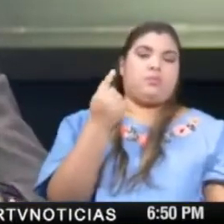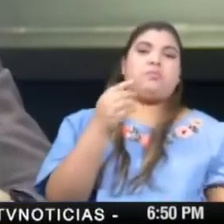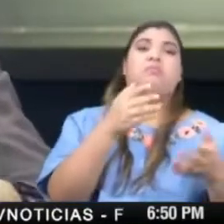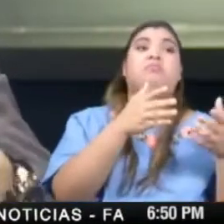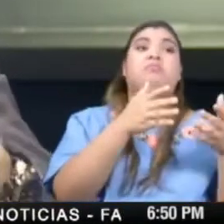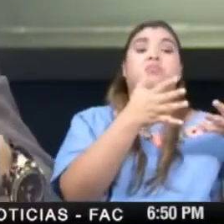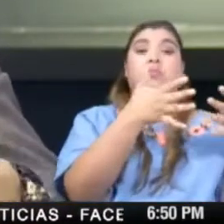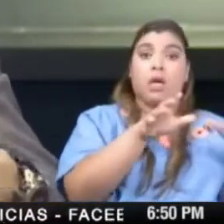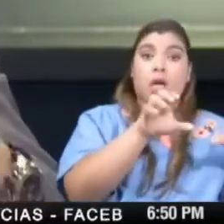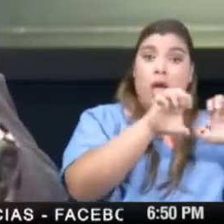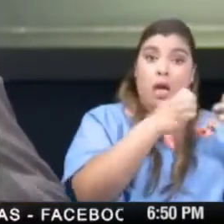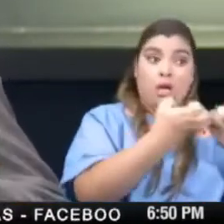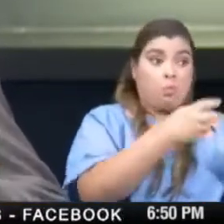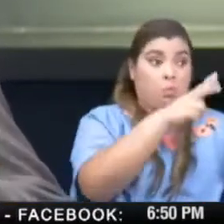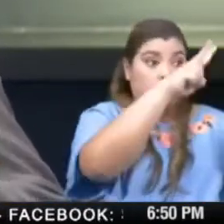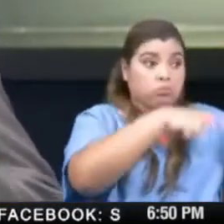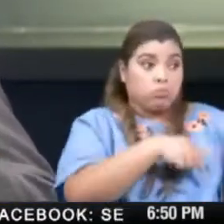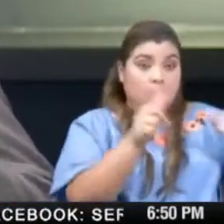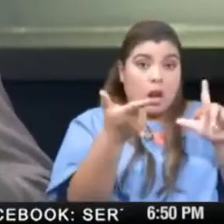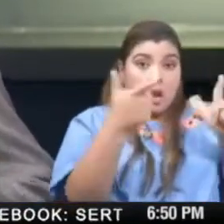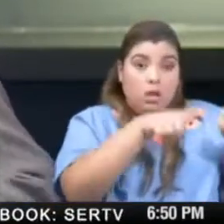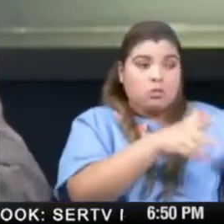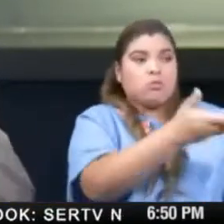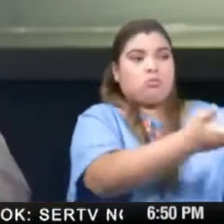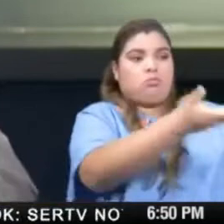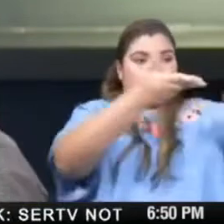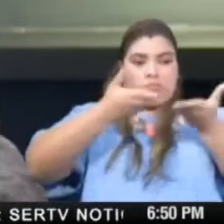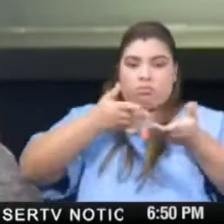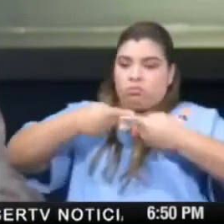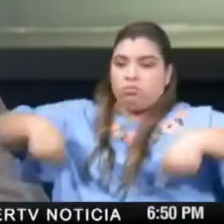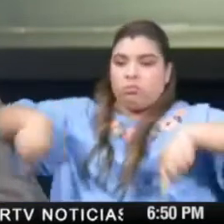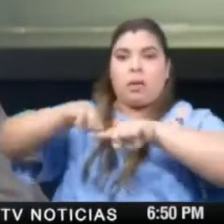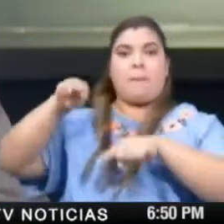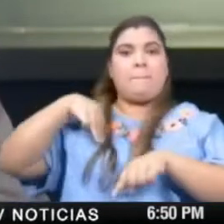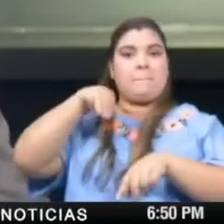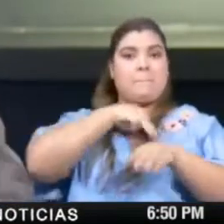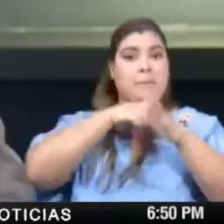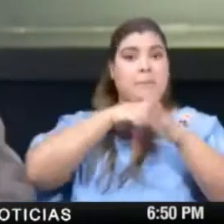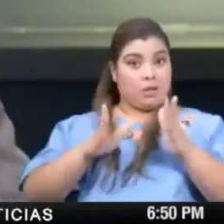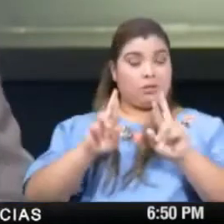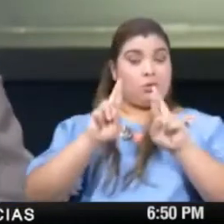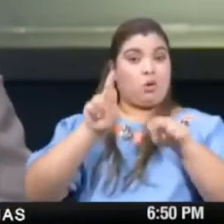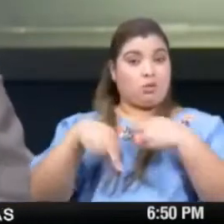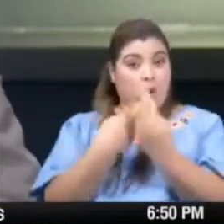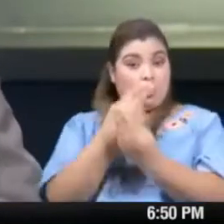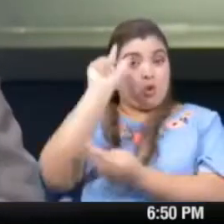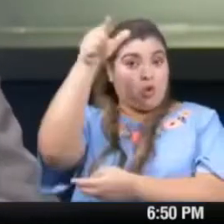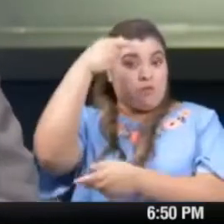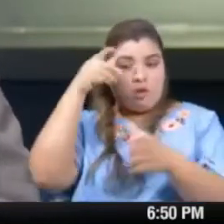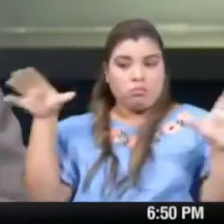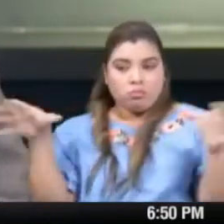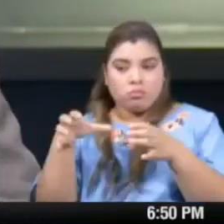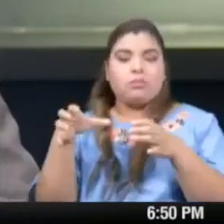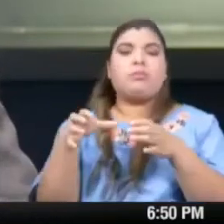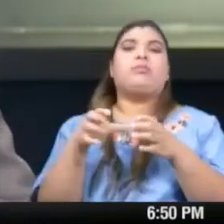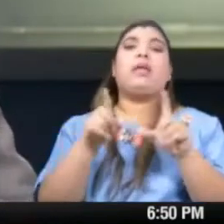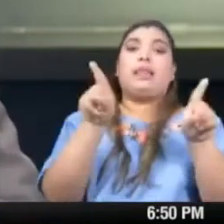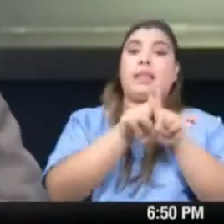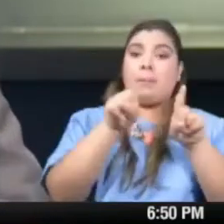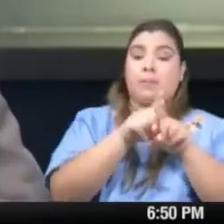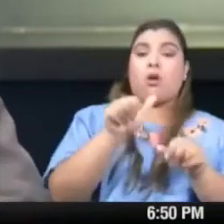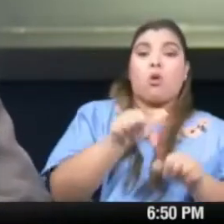y poder asesorarnos y orientarnos al respecto. Hay otro grupo que también está trabajando en conjunto